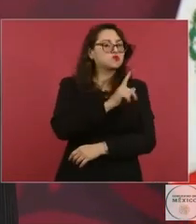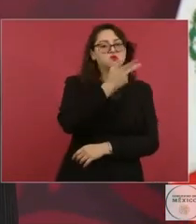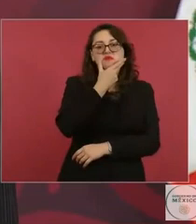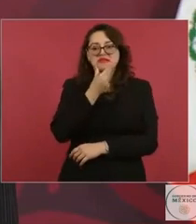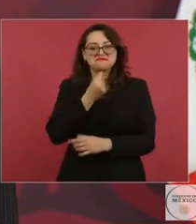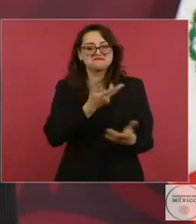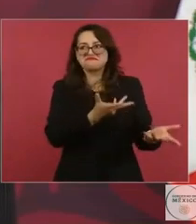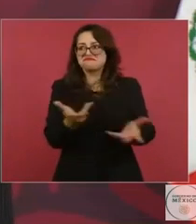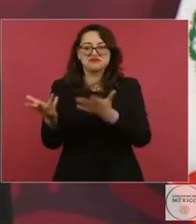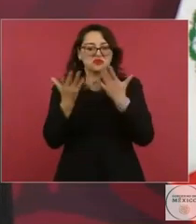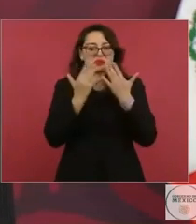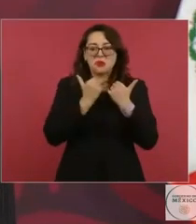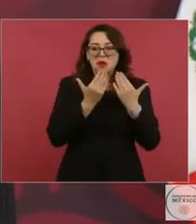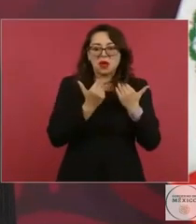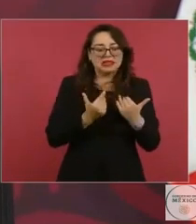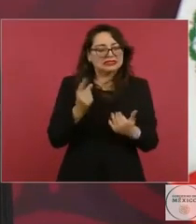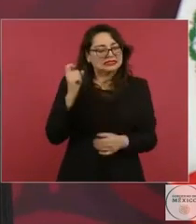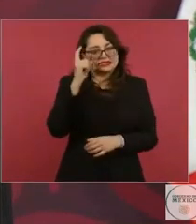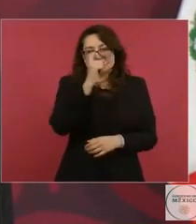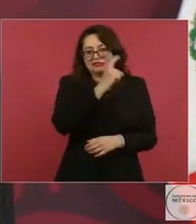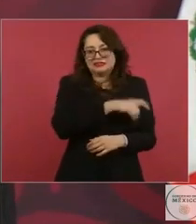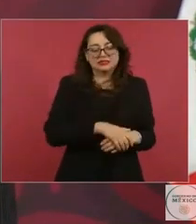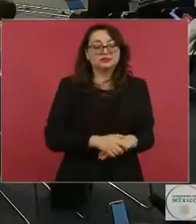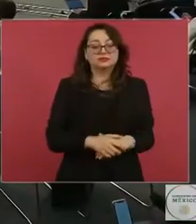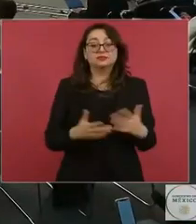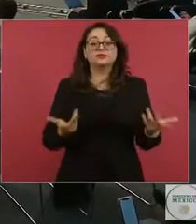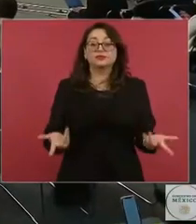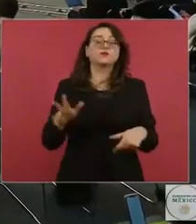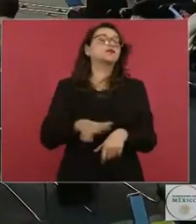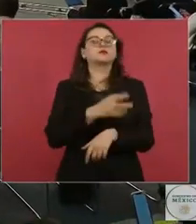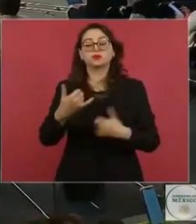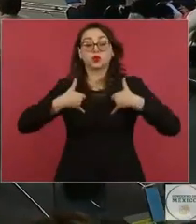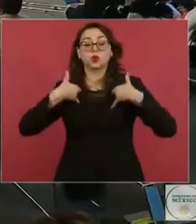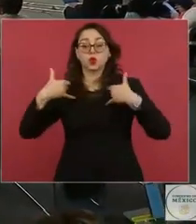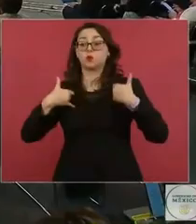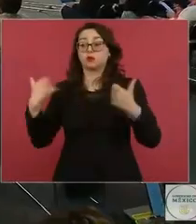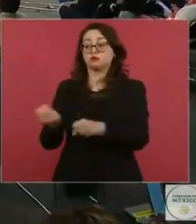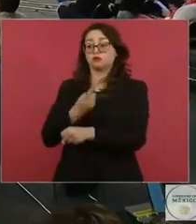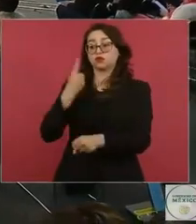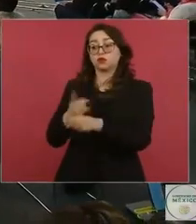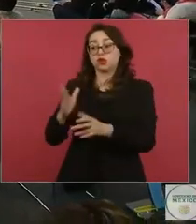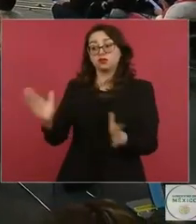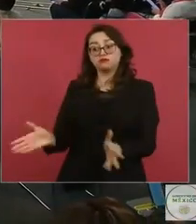Entonces, por eso hay que darle mucha oportunidad a los jóvenes y